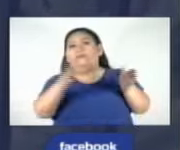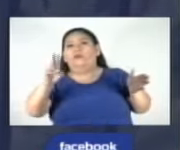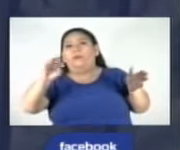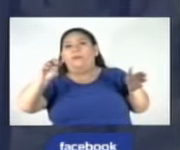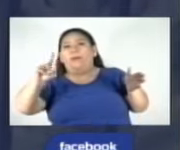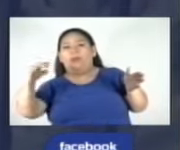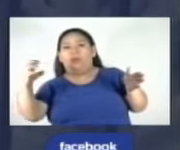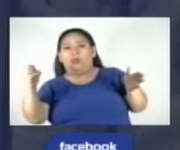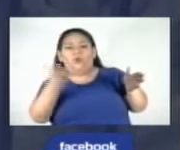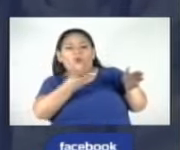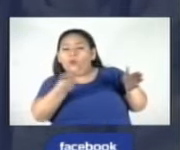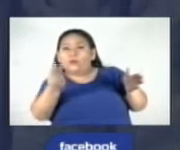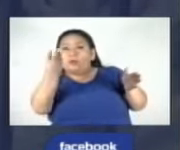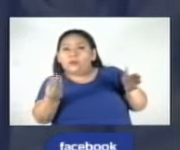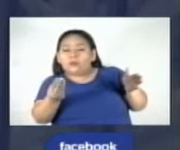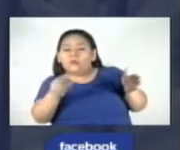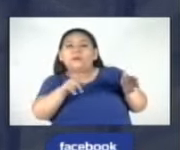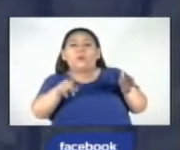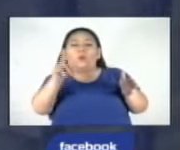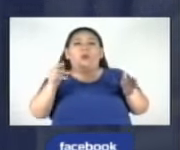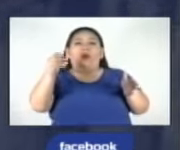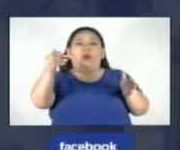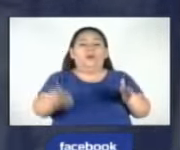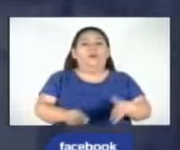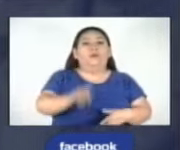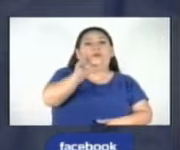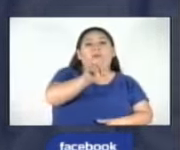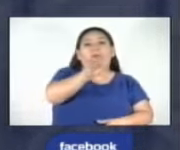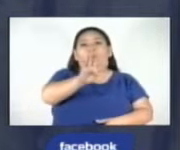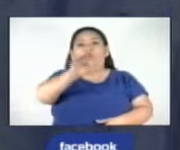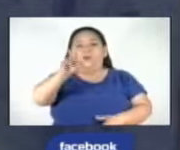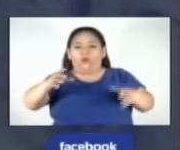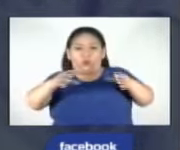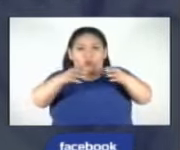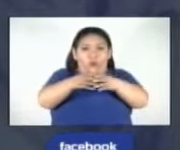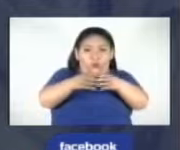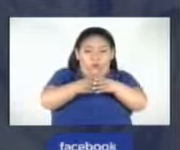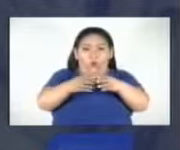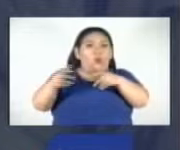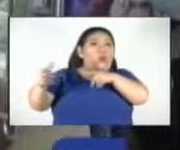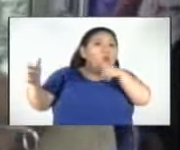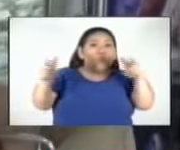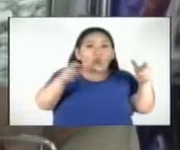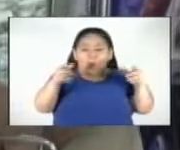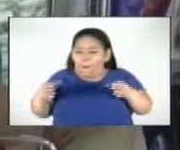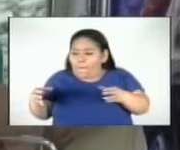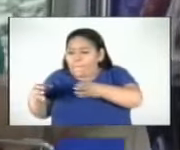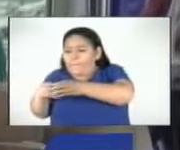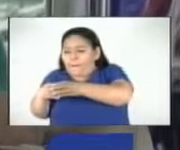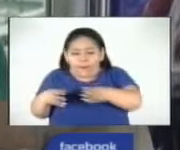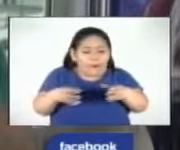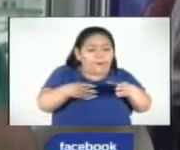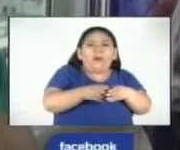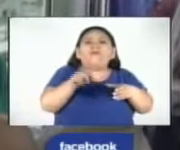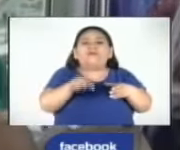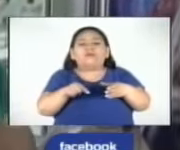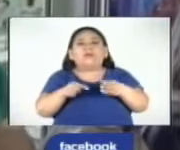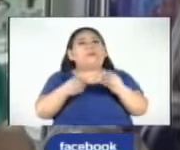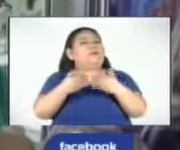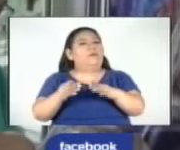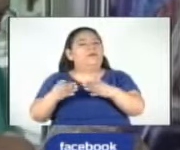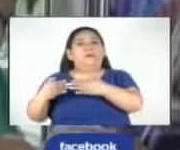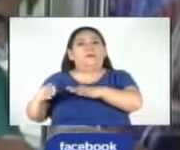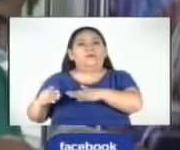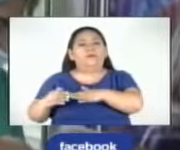El promedio mundial es de 141 casos por millón. Al comparar un grupo etario más reducido, la diferencia es más